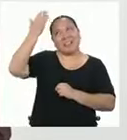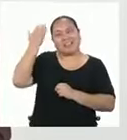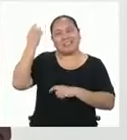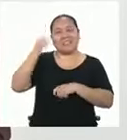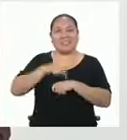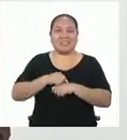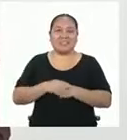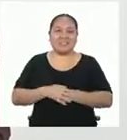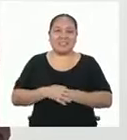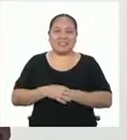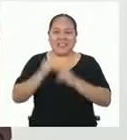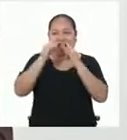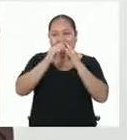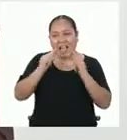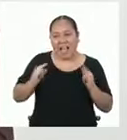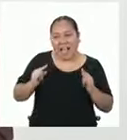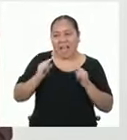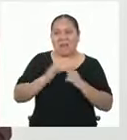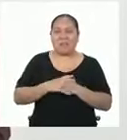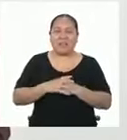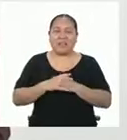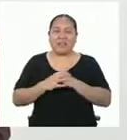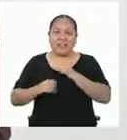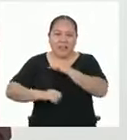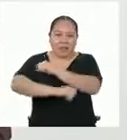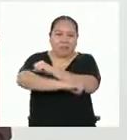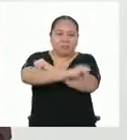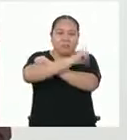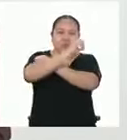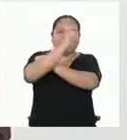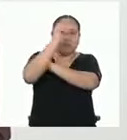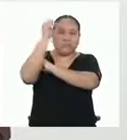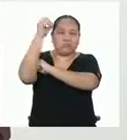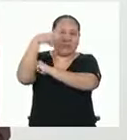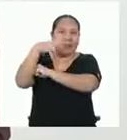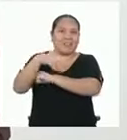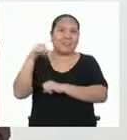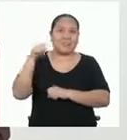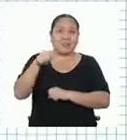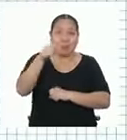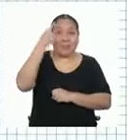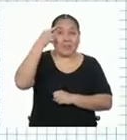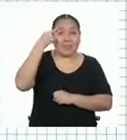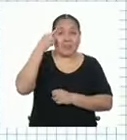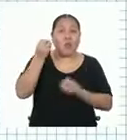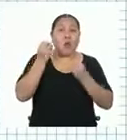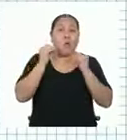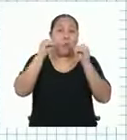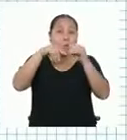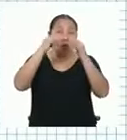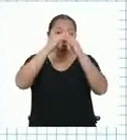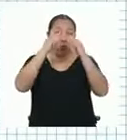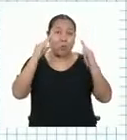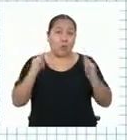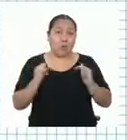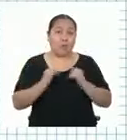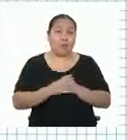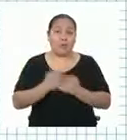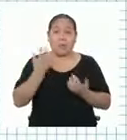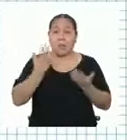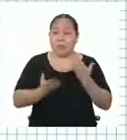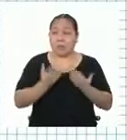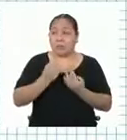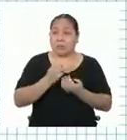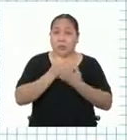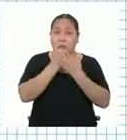épocas de la carpa, del amanecer. Por cierto, ¿has pensado en cómo quisieras que sea tu carpa? Tal vez te sirve